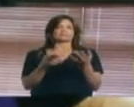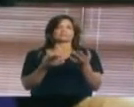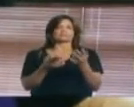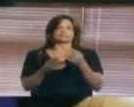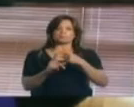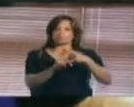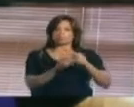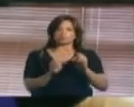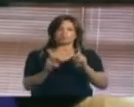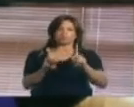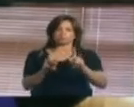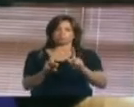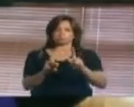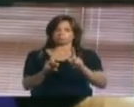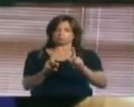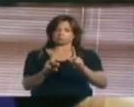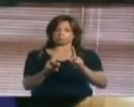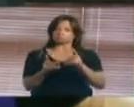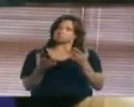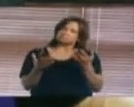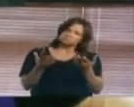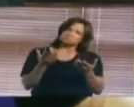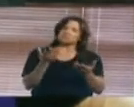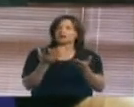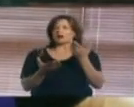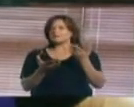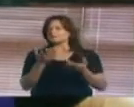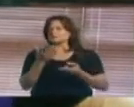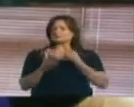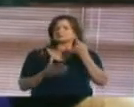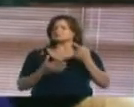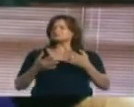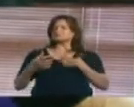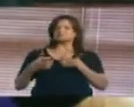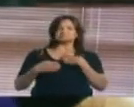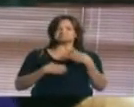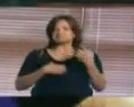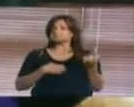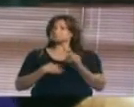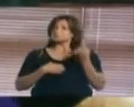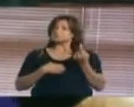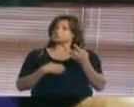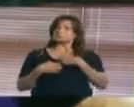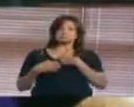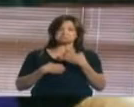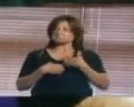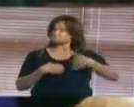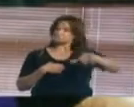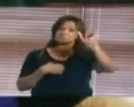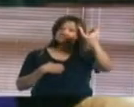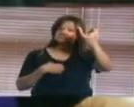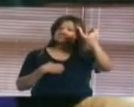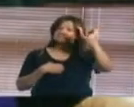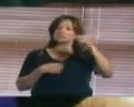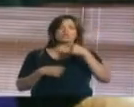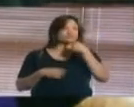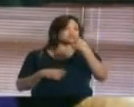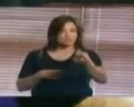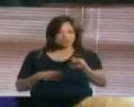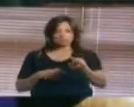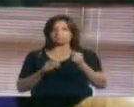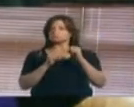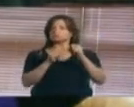prueba y oportuna. Aunque haya quejas, y siempre las habrá, afirmo sin titubeo